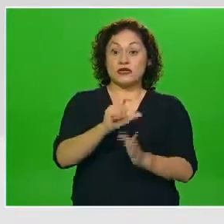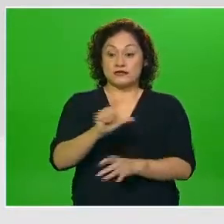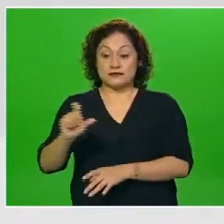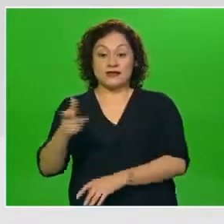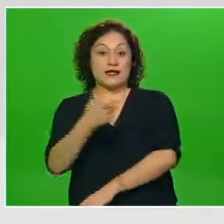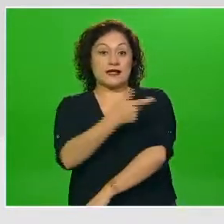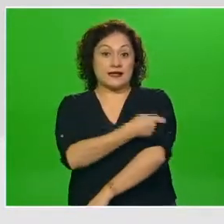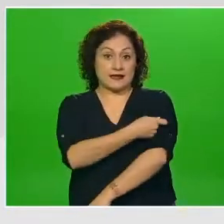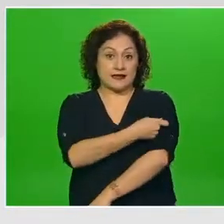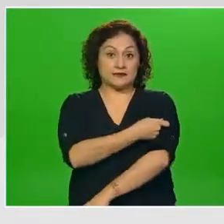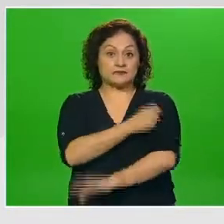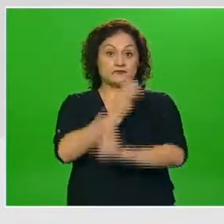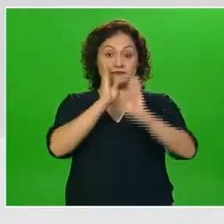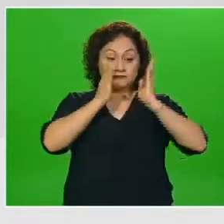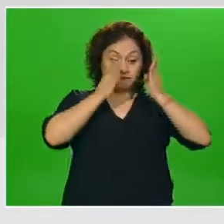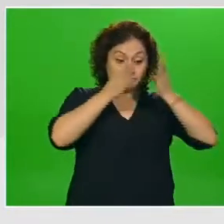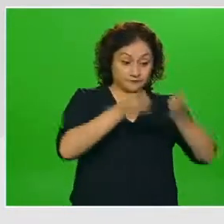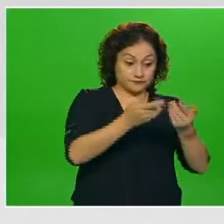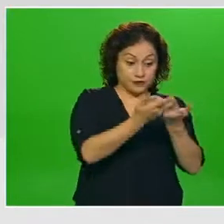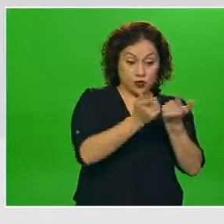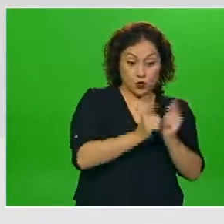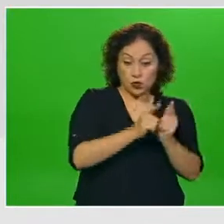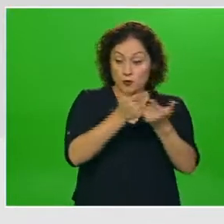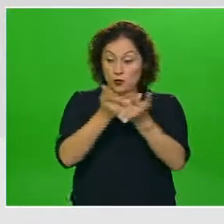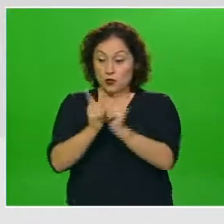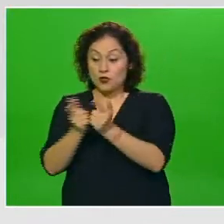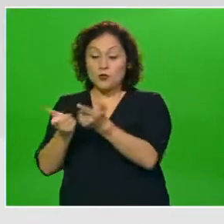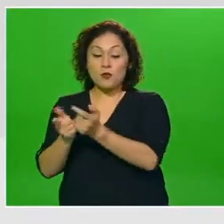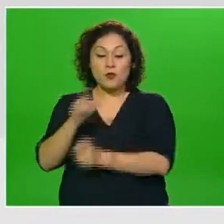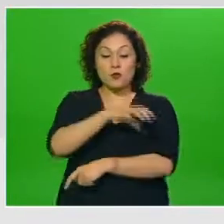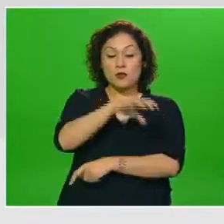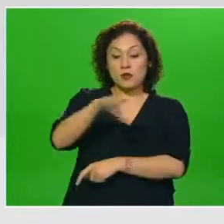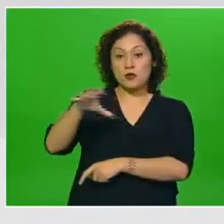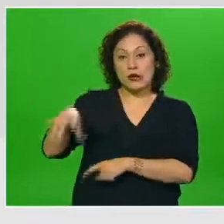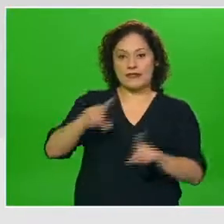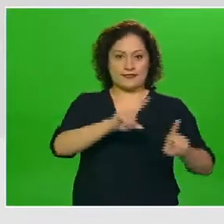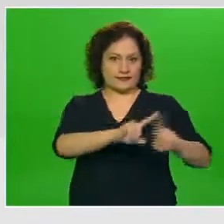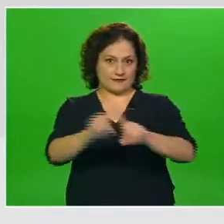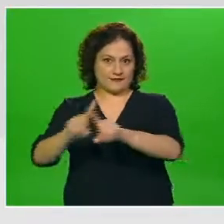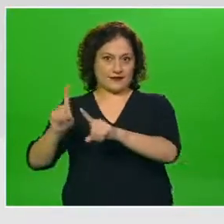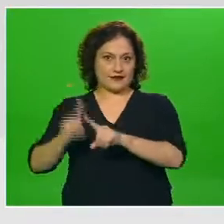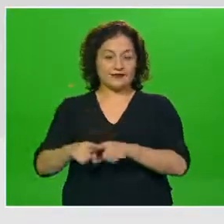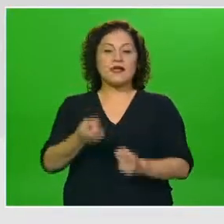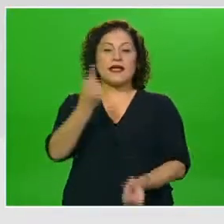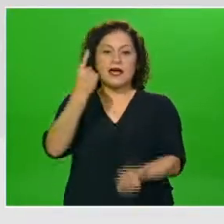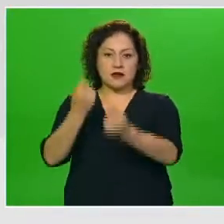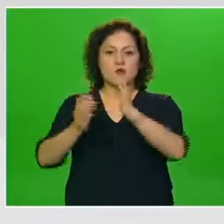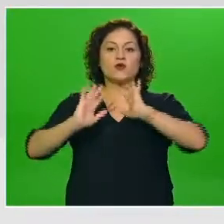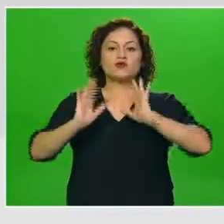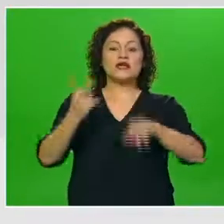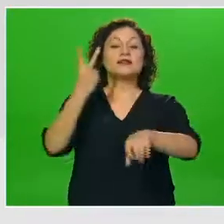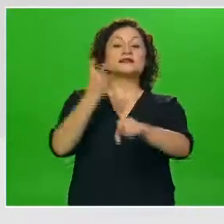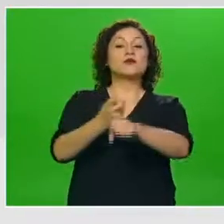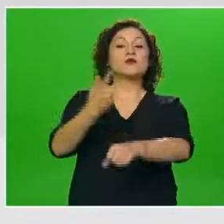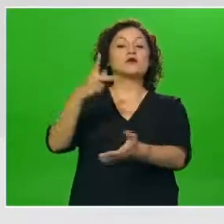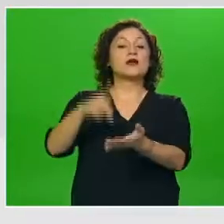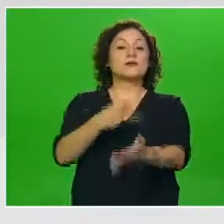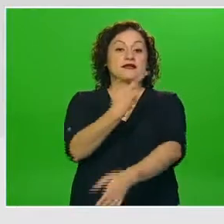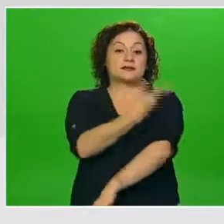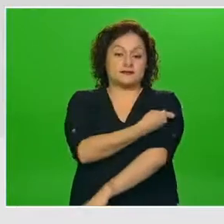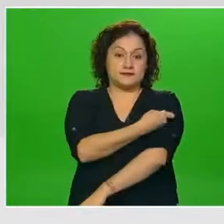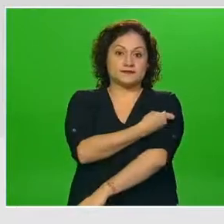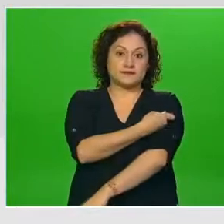ahora. En función de que hay personas decíamos que ya tienen su segunda dosis recibida y por lo tanto tienen un esquema completo.